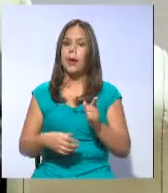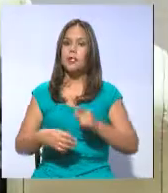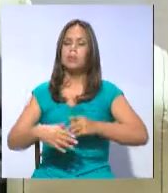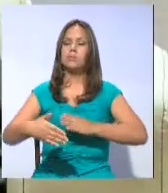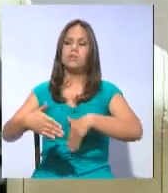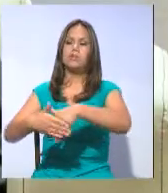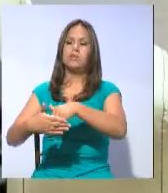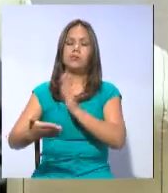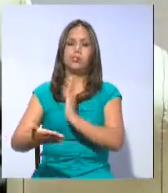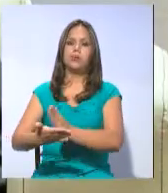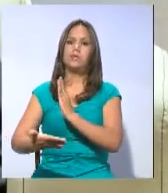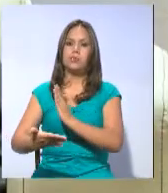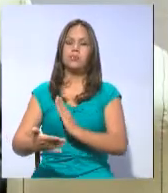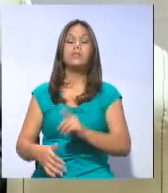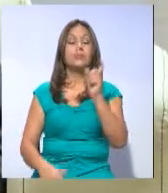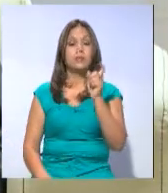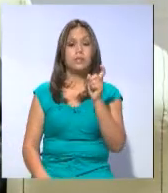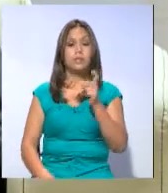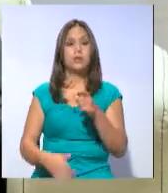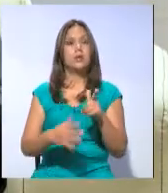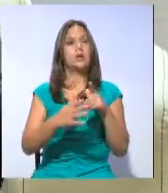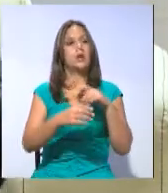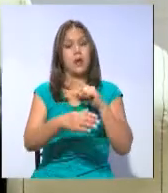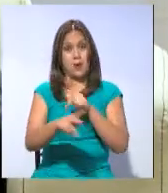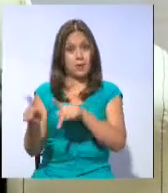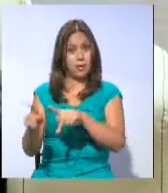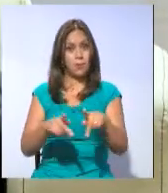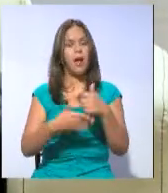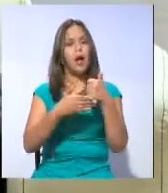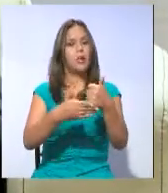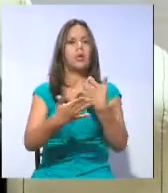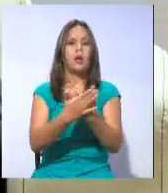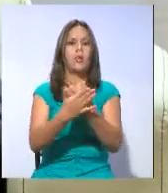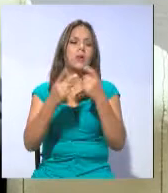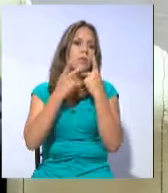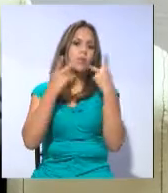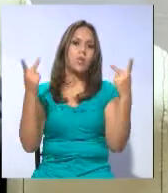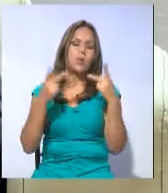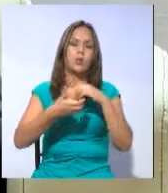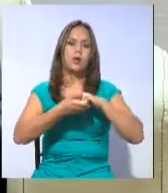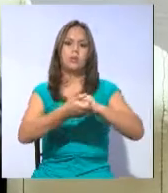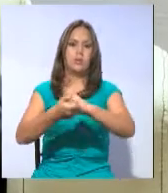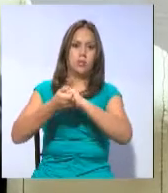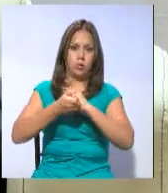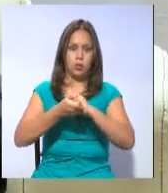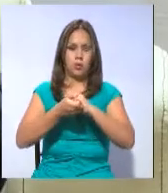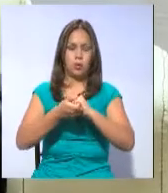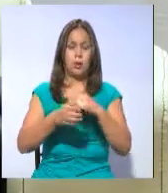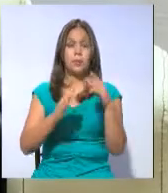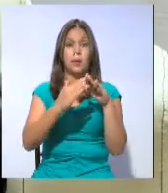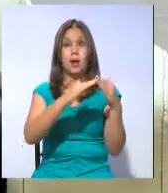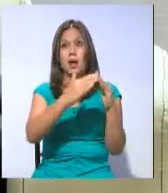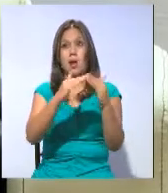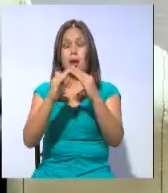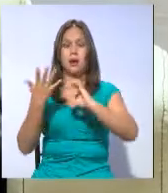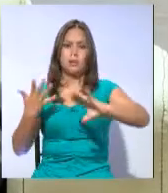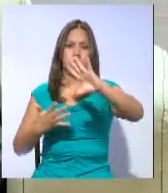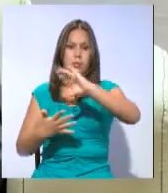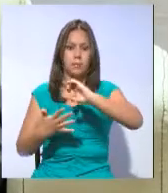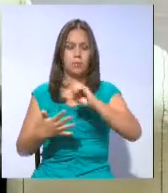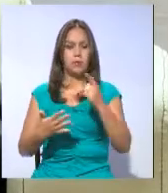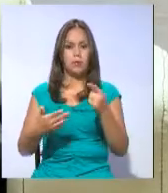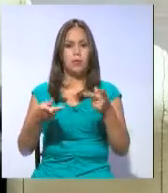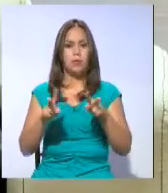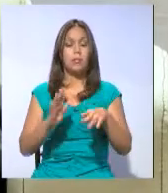busca consolidar la economía popular y solidaria. Financiar la demanda de casa para todos, Ban Ecuador va a estar impulsando